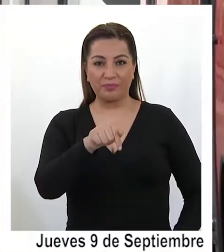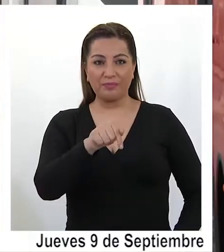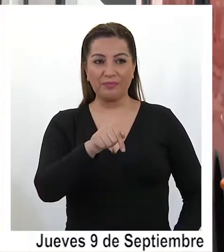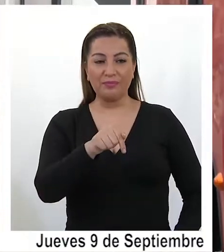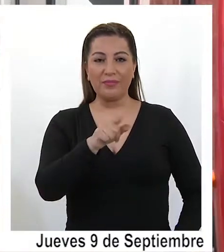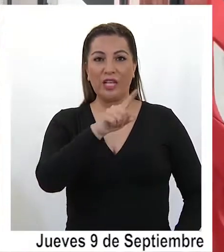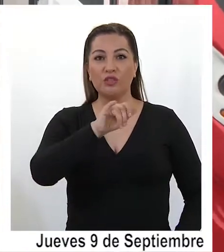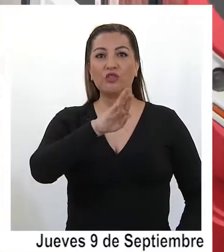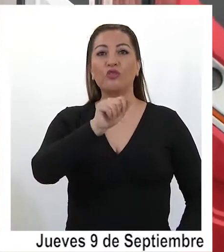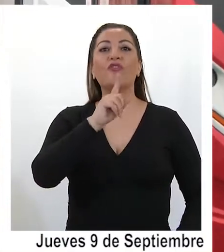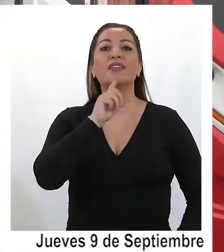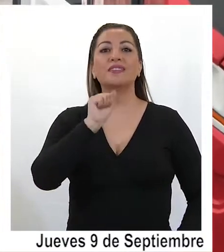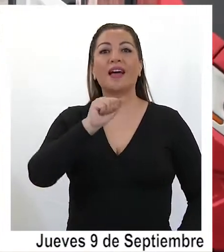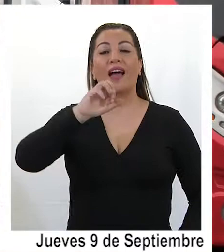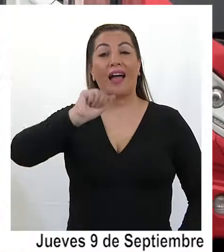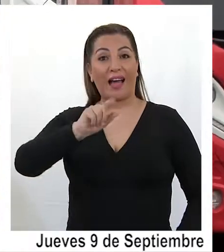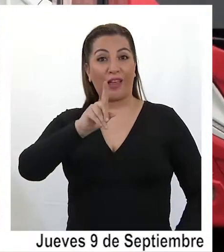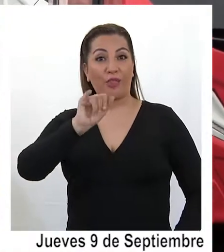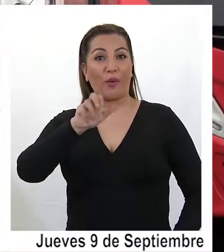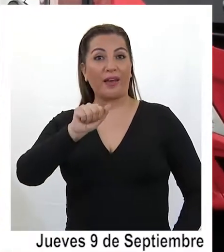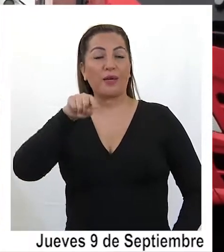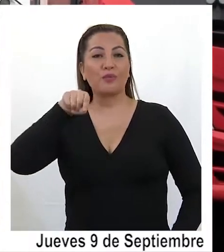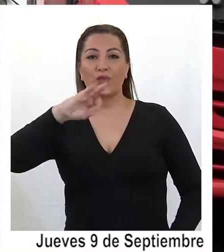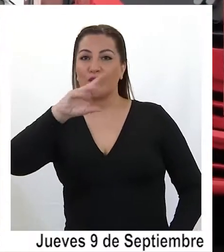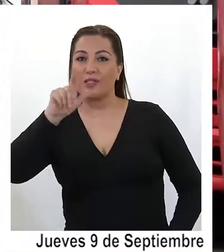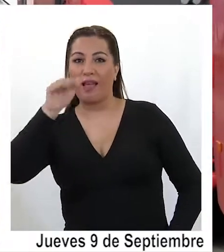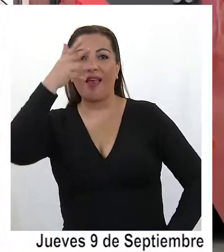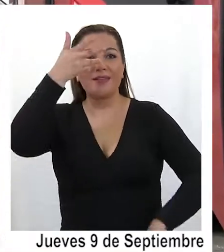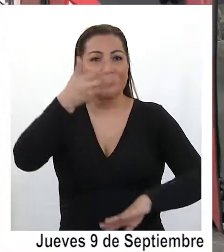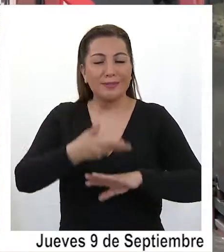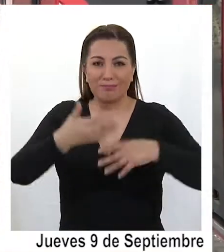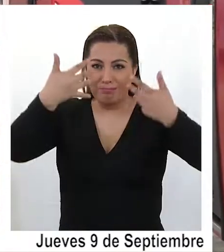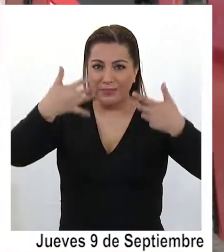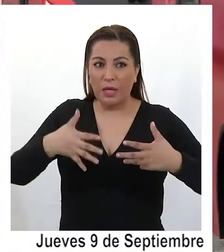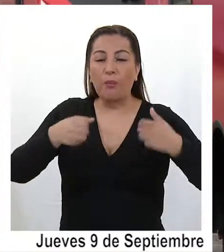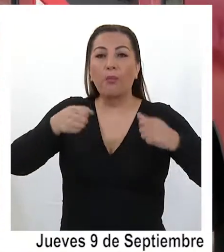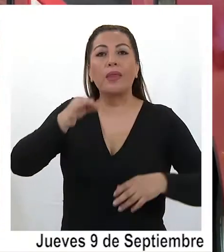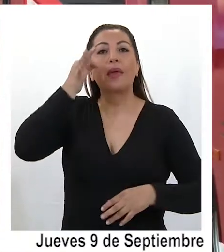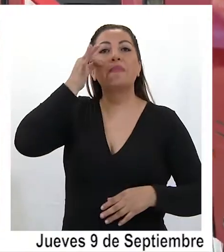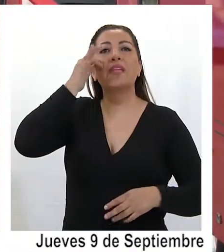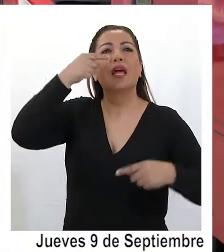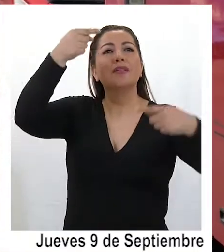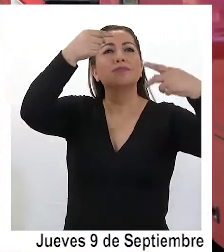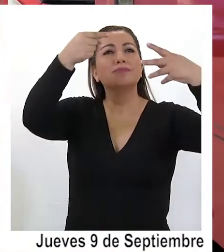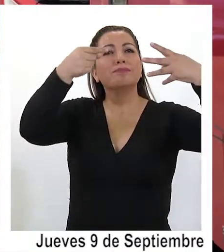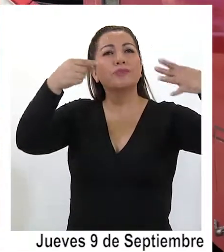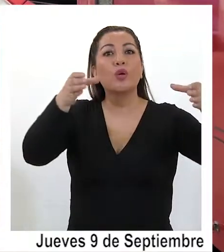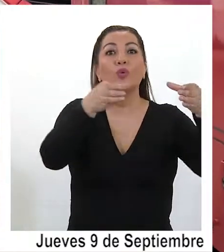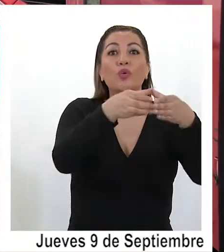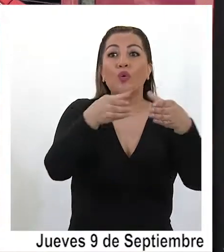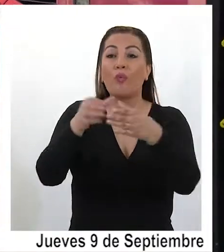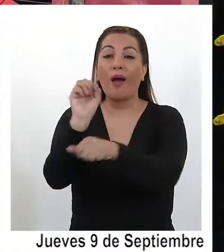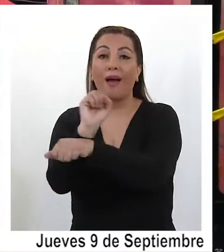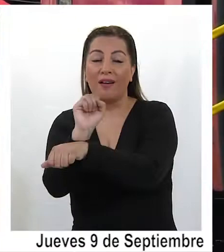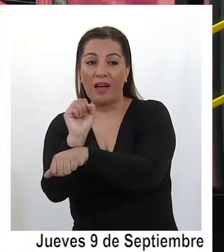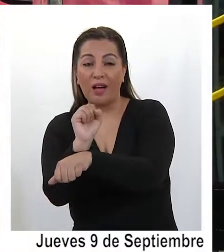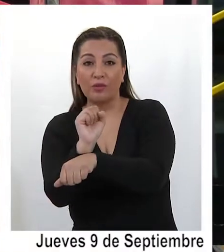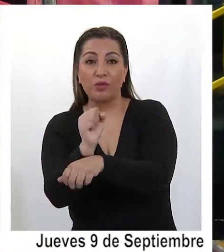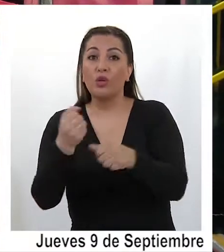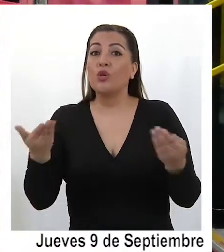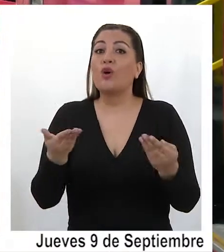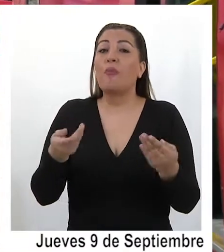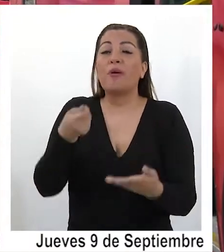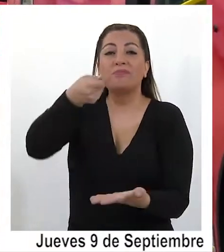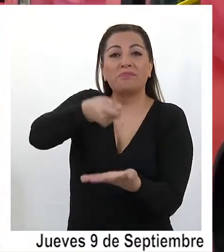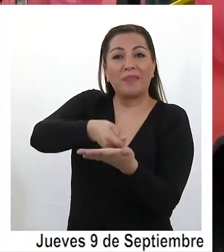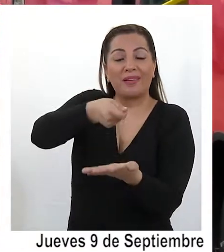.subastaduanera.cl, donde ya es posible revisar el detalle de los lotes, condiciones y